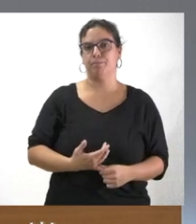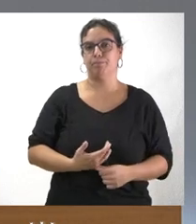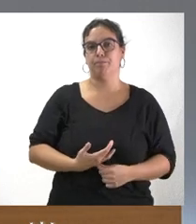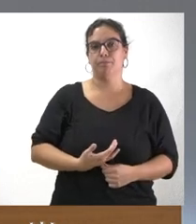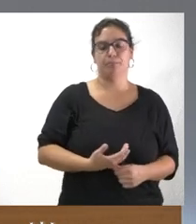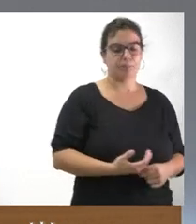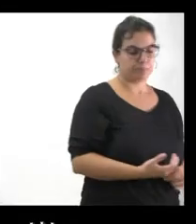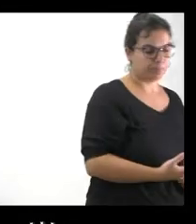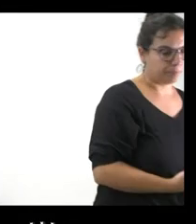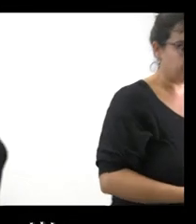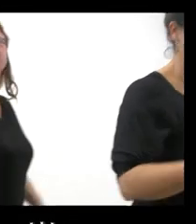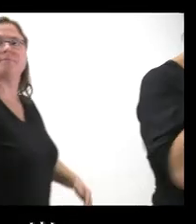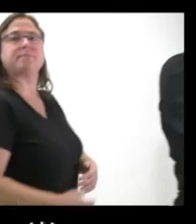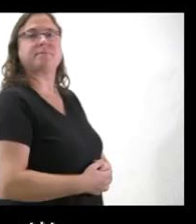adelante.